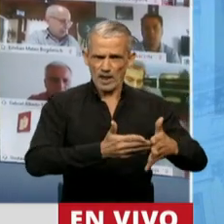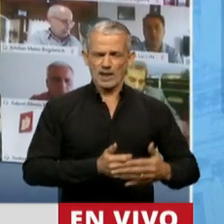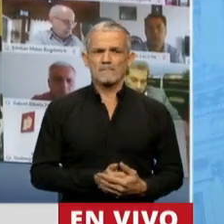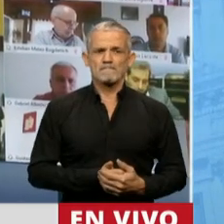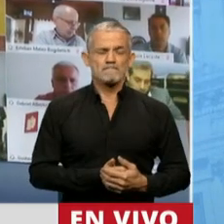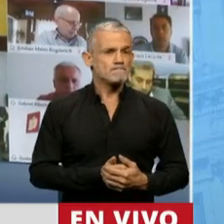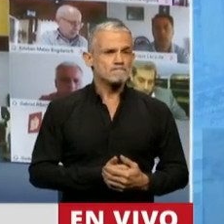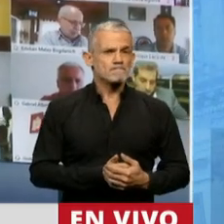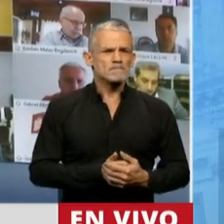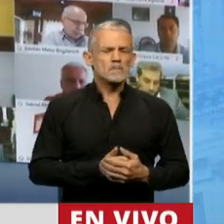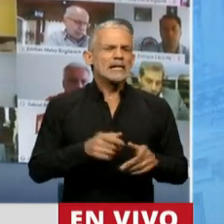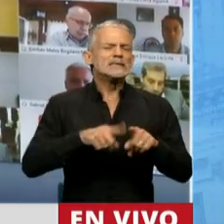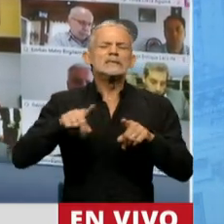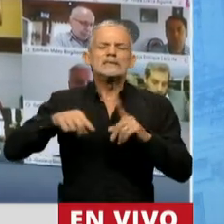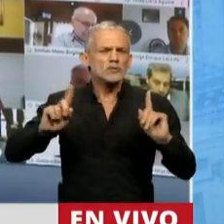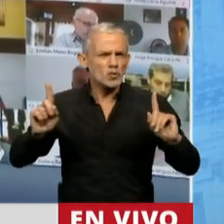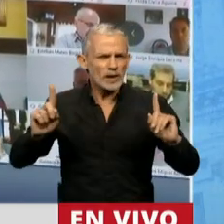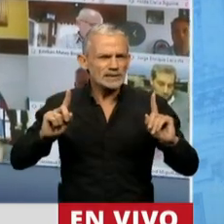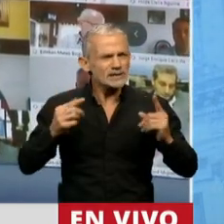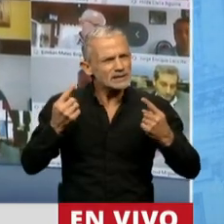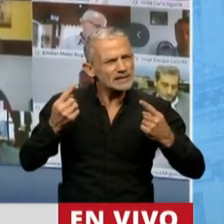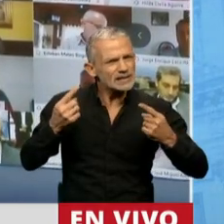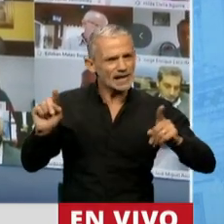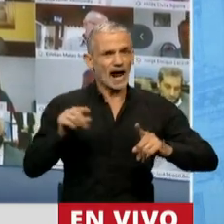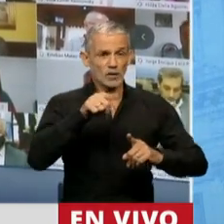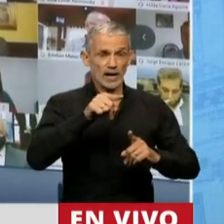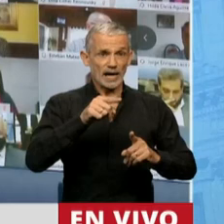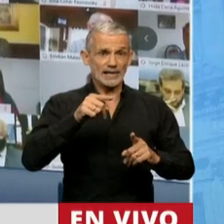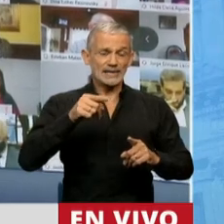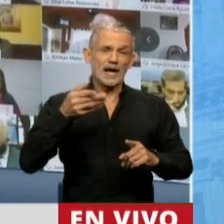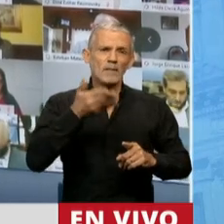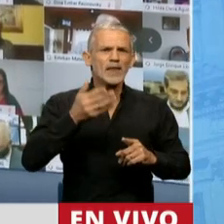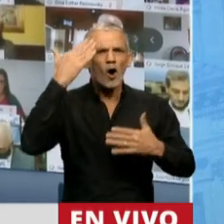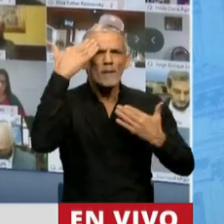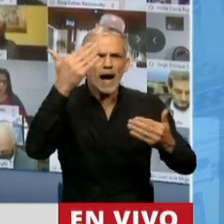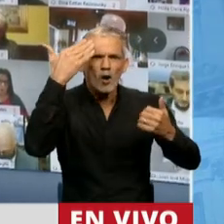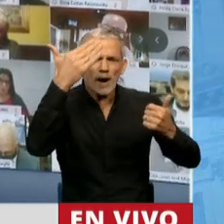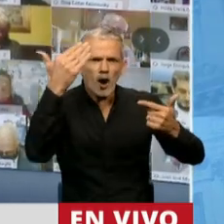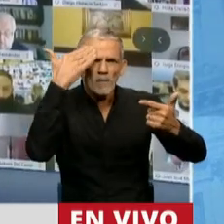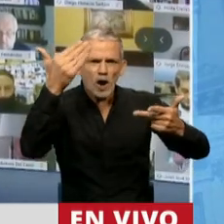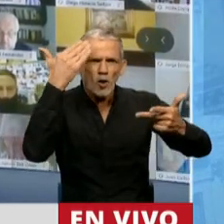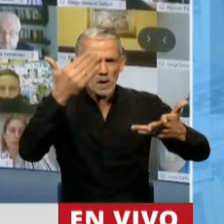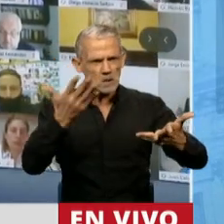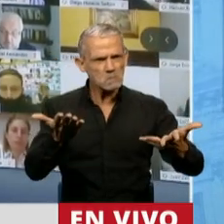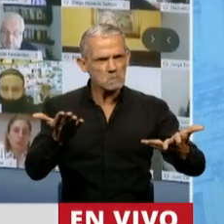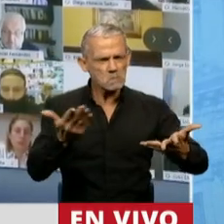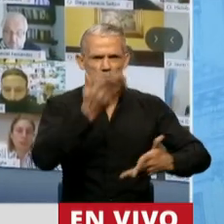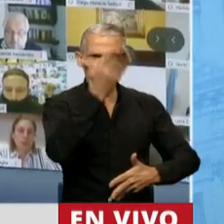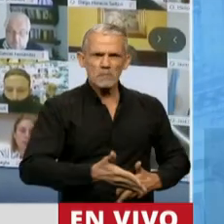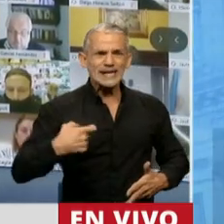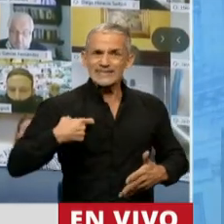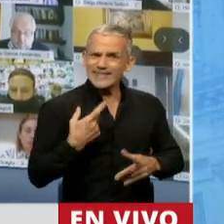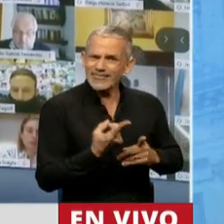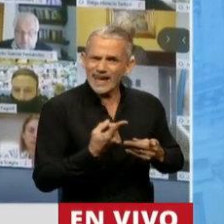No es usual, señor Presidente, que se soliciten homenajes a dirigentes